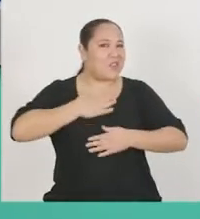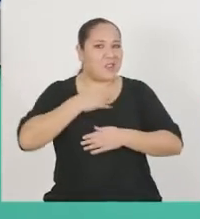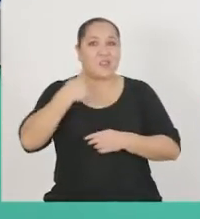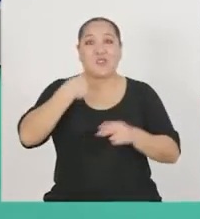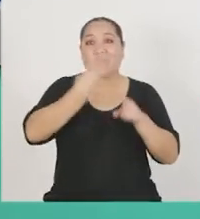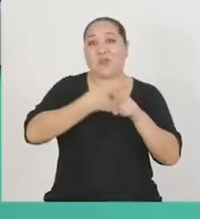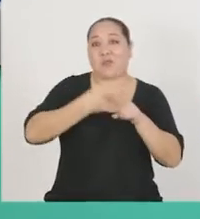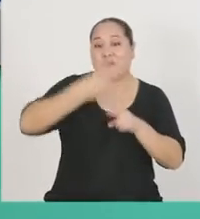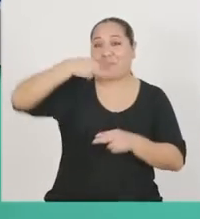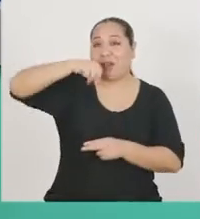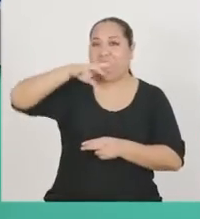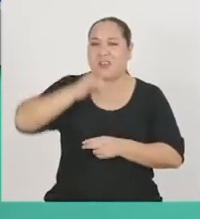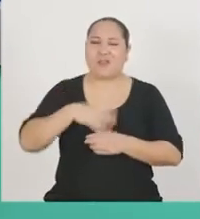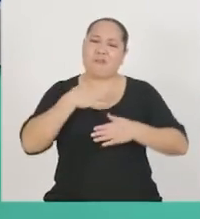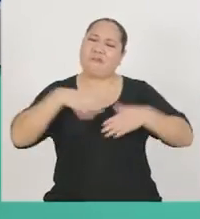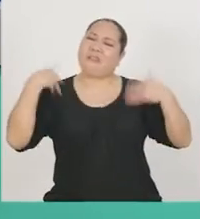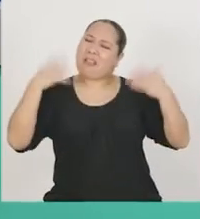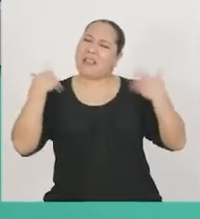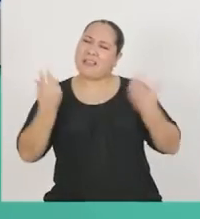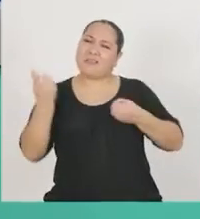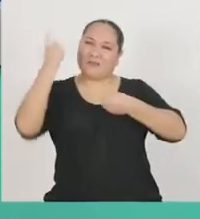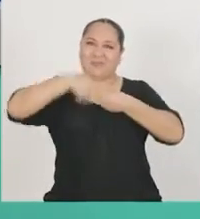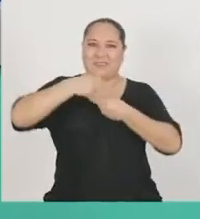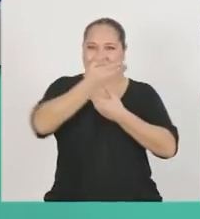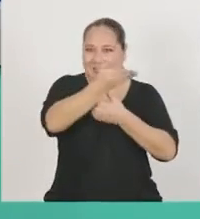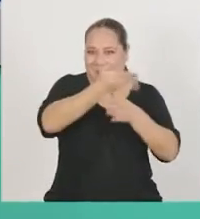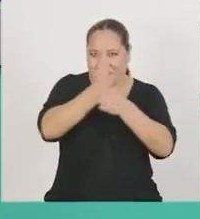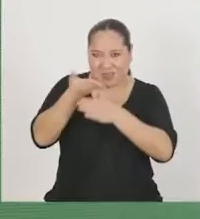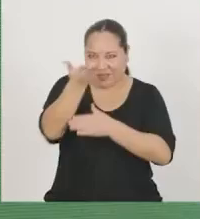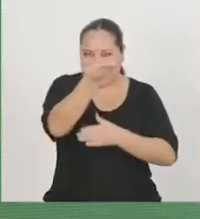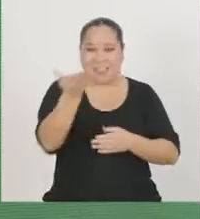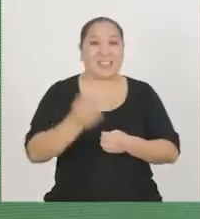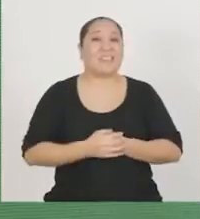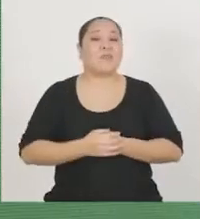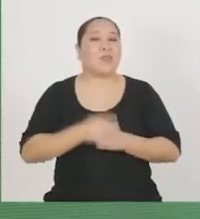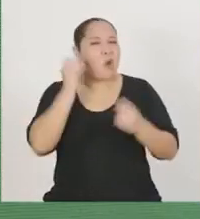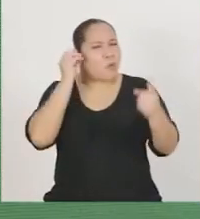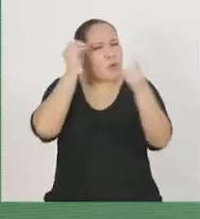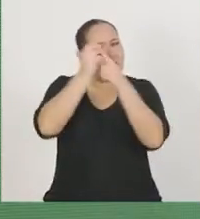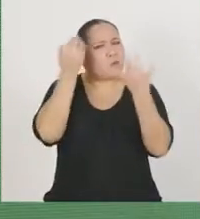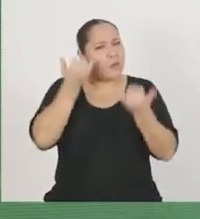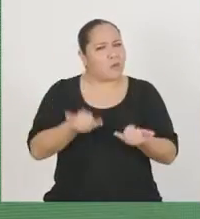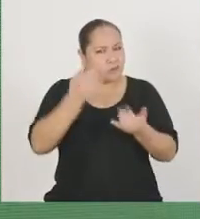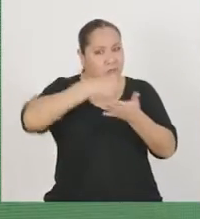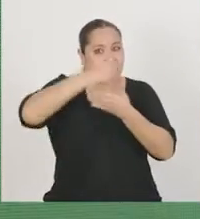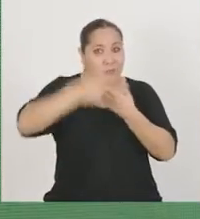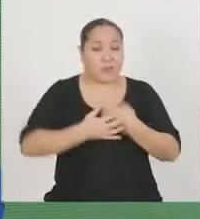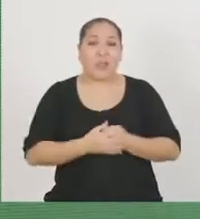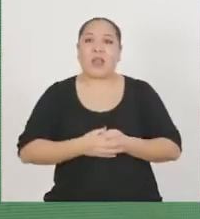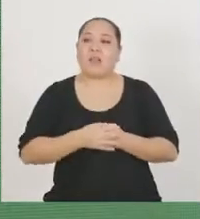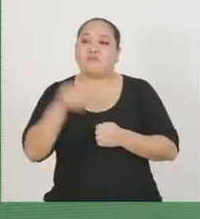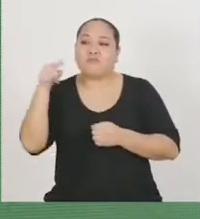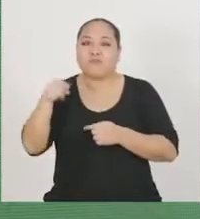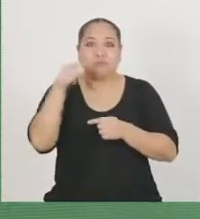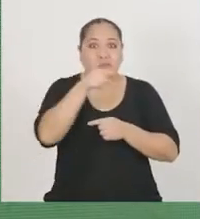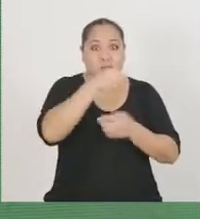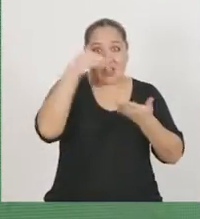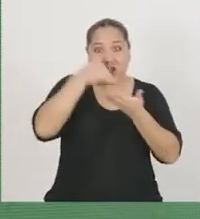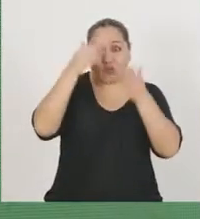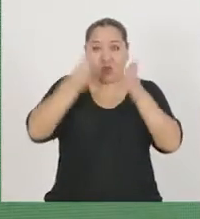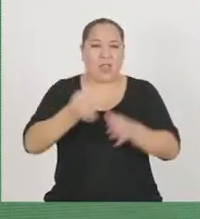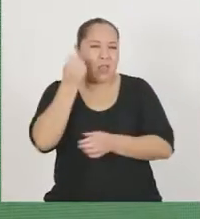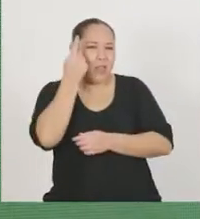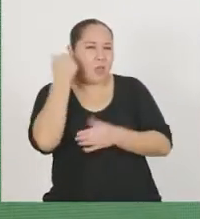divertida. Yo soy Mario y estoy muy contento de estar otra vez aquí con ustedes. Y nuestro objetivo para el programa de hoy es que las y los